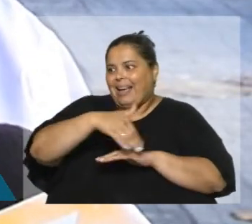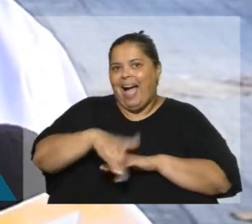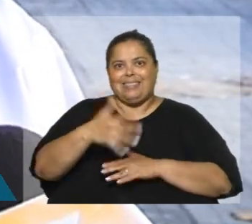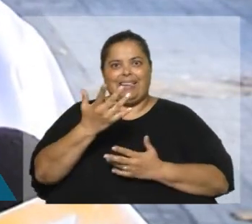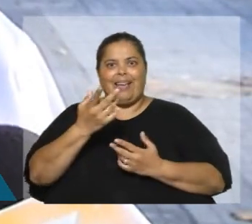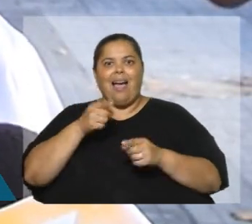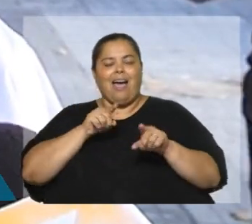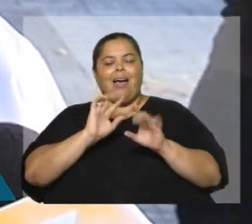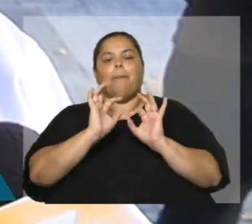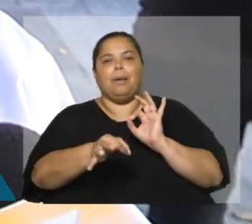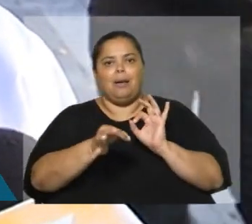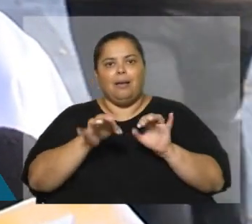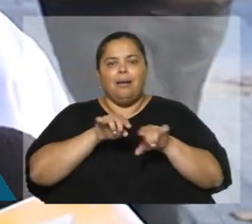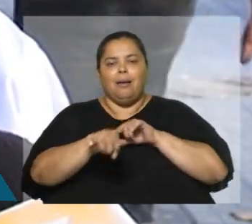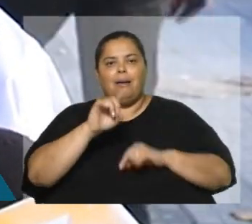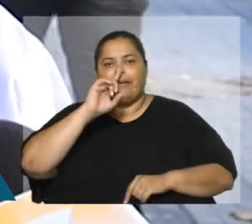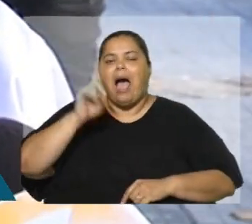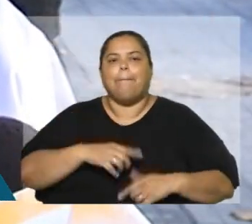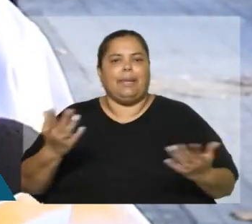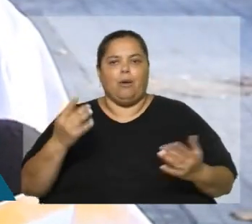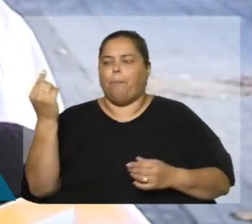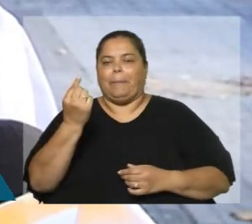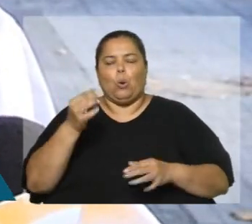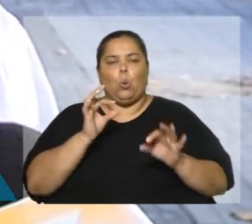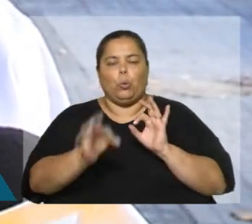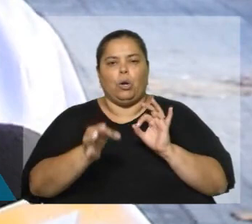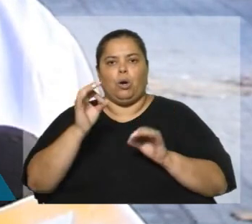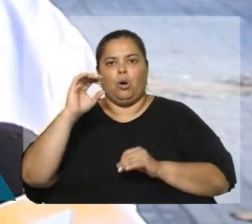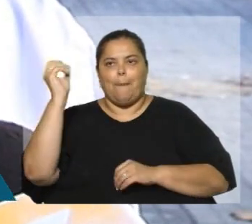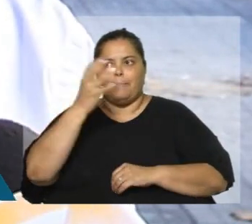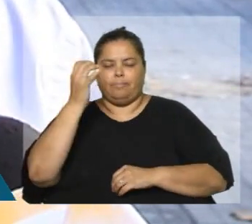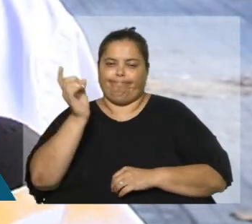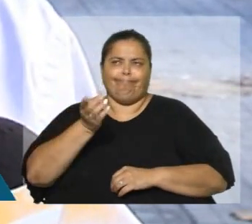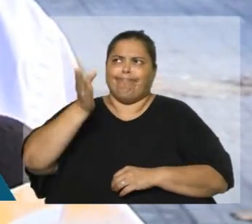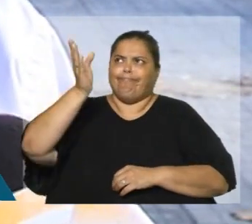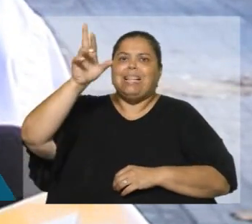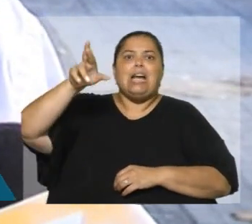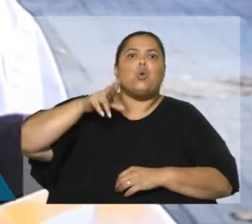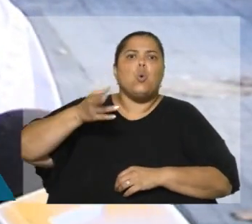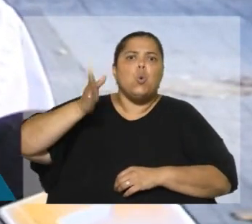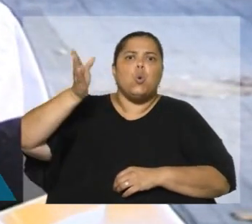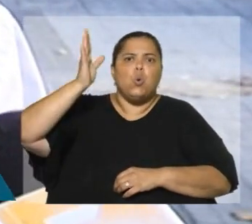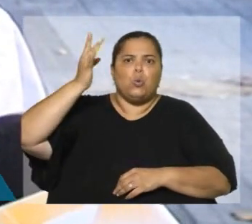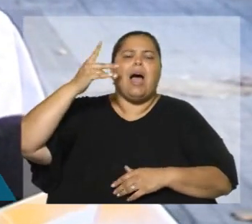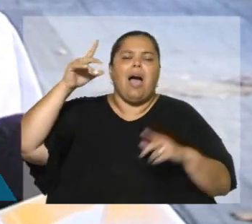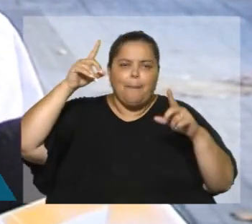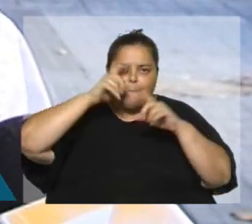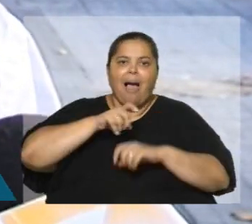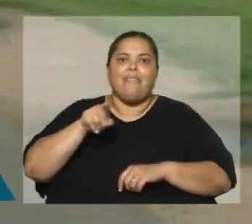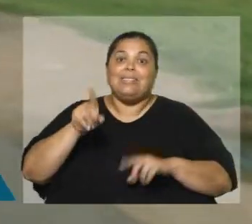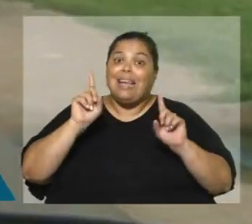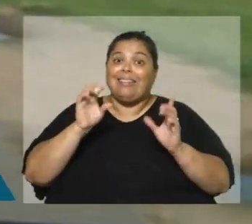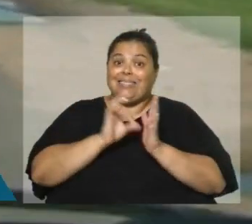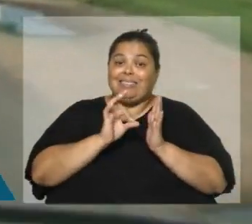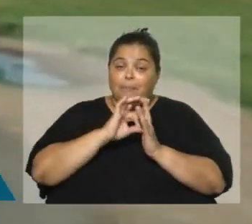asistencia y de llegada a una unidad de emergencia móvil son en minutos, sino que ocurren en las rutas. Entonces para nosotros tener este sistema ya es fundamental e imperioso.